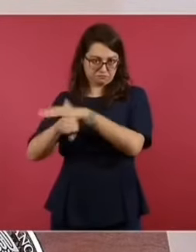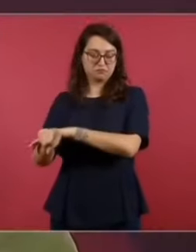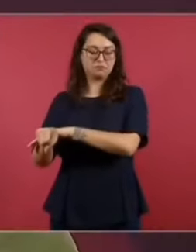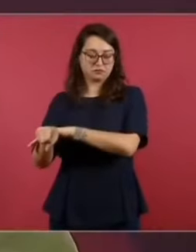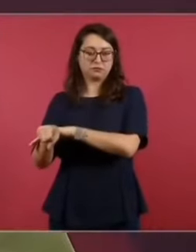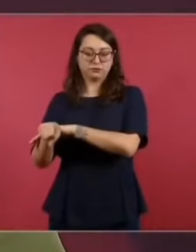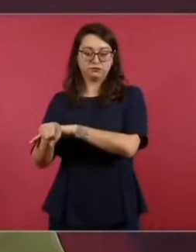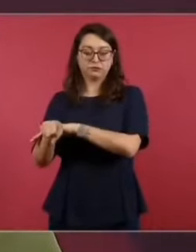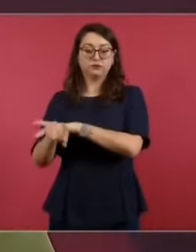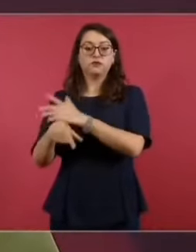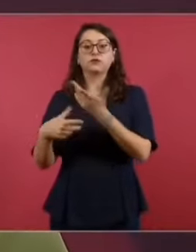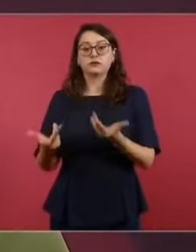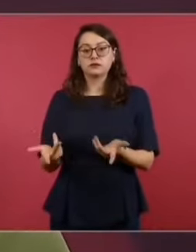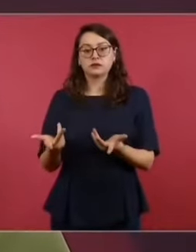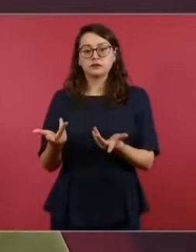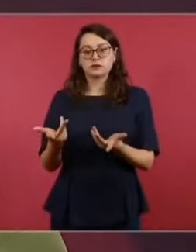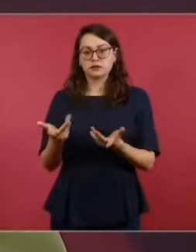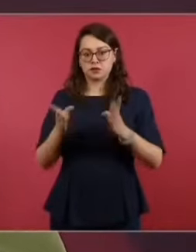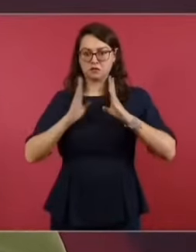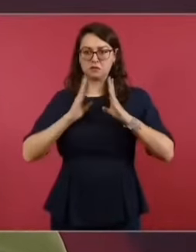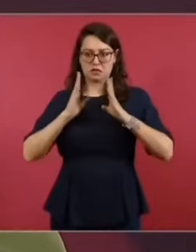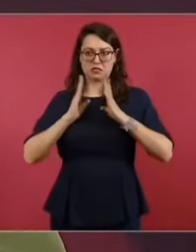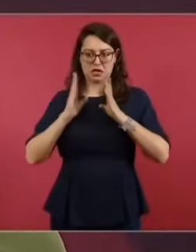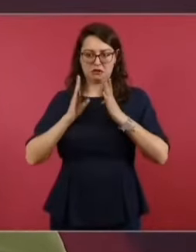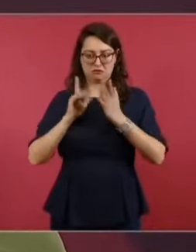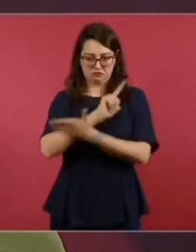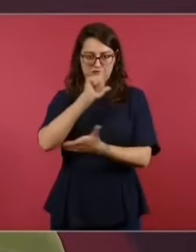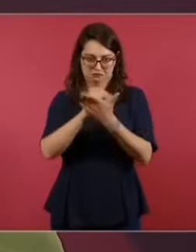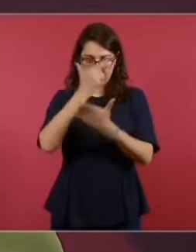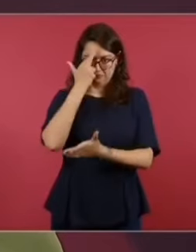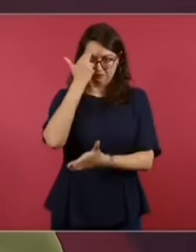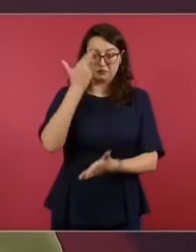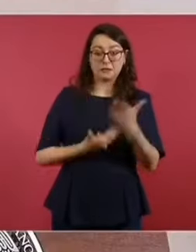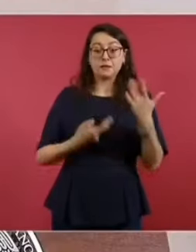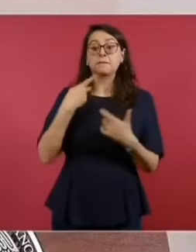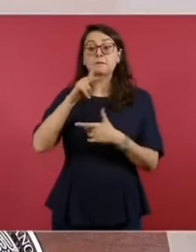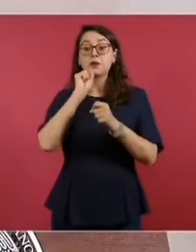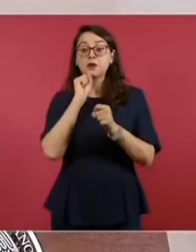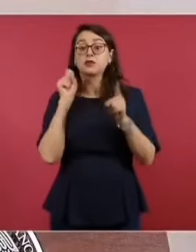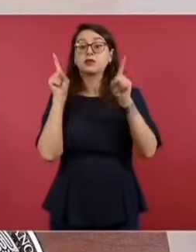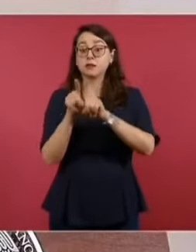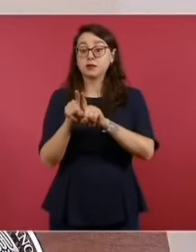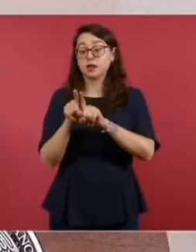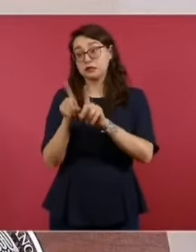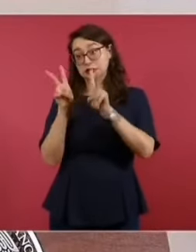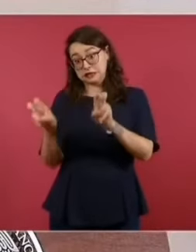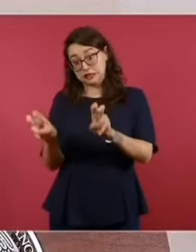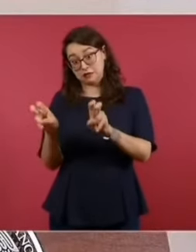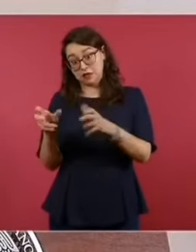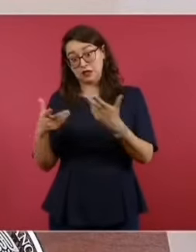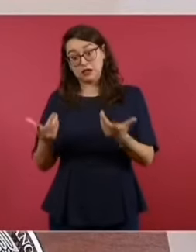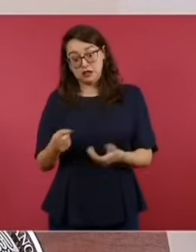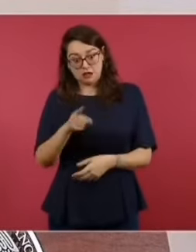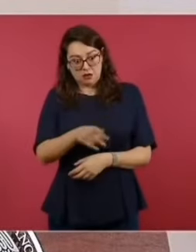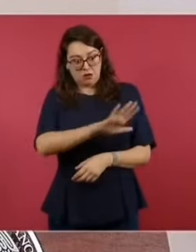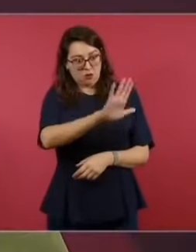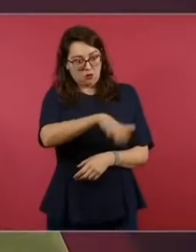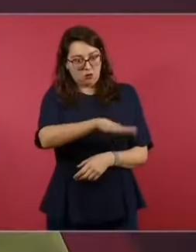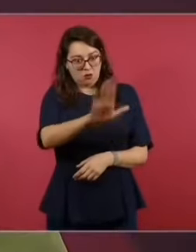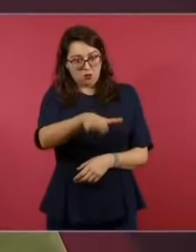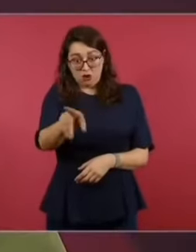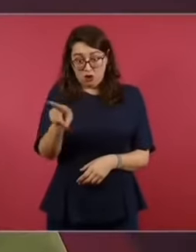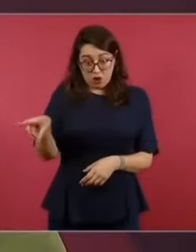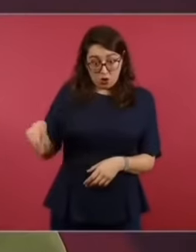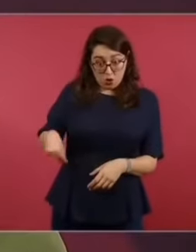hubo por varios delitos militares, pero la parte del delito de homicidio quedó, se